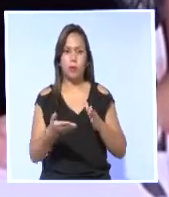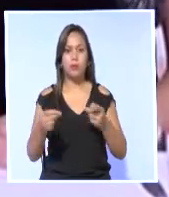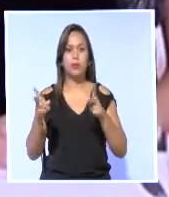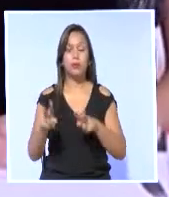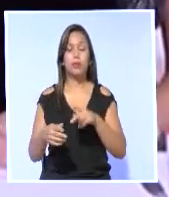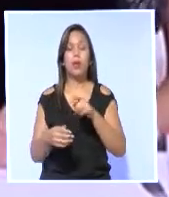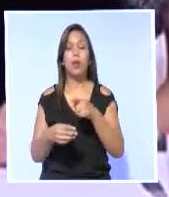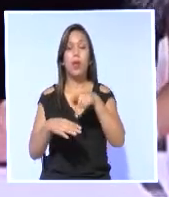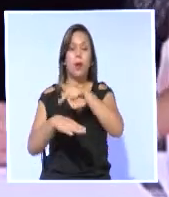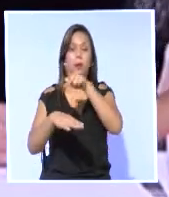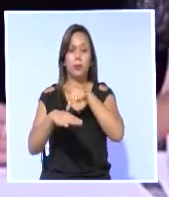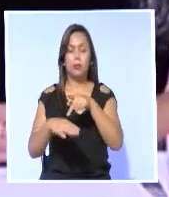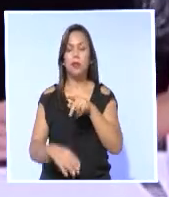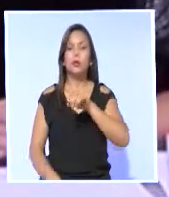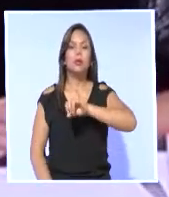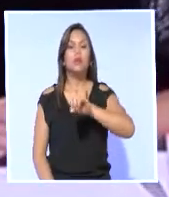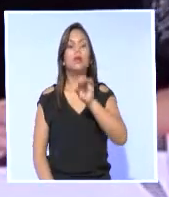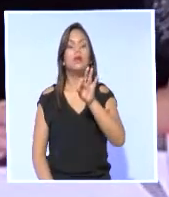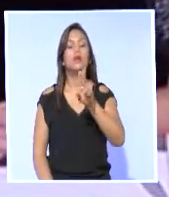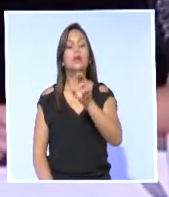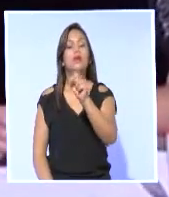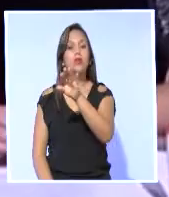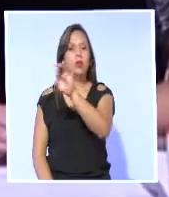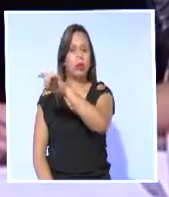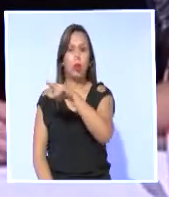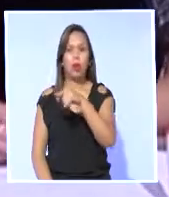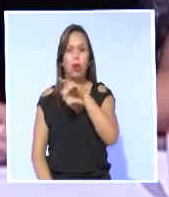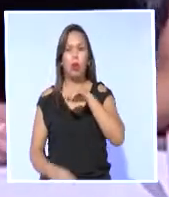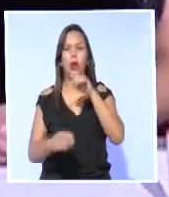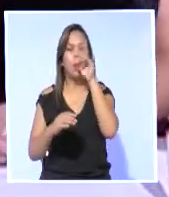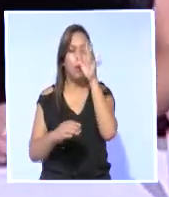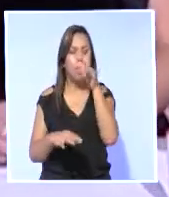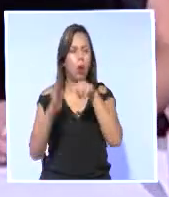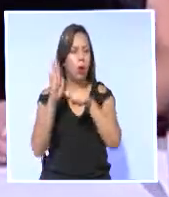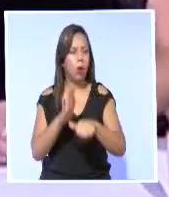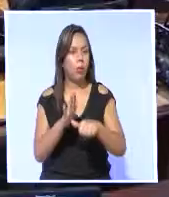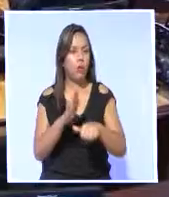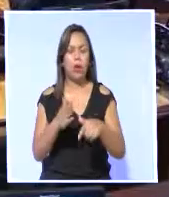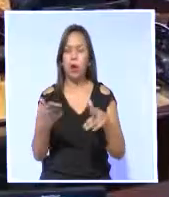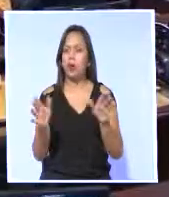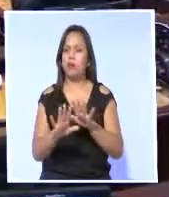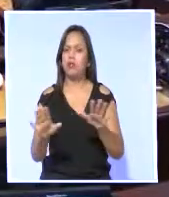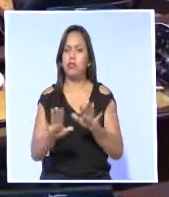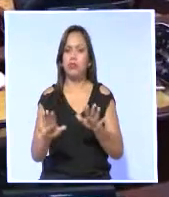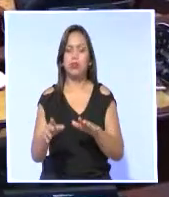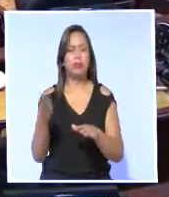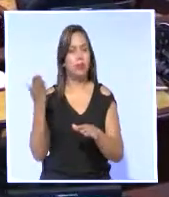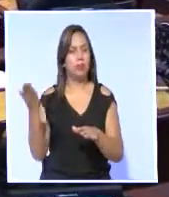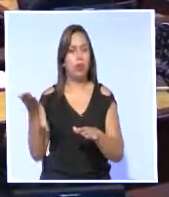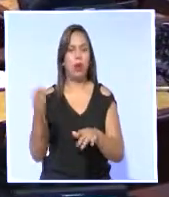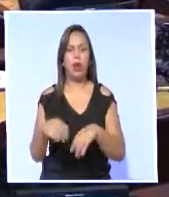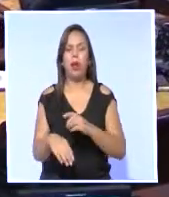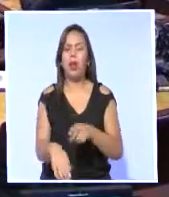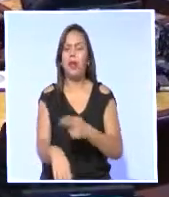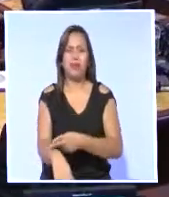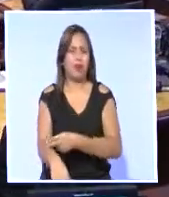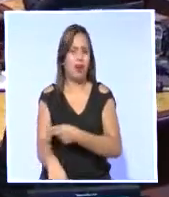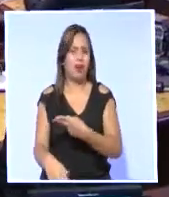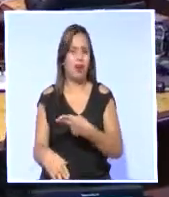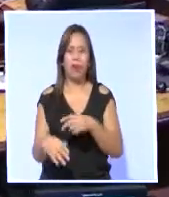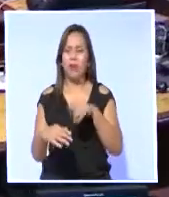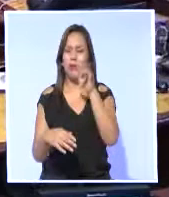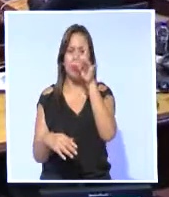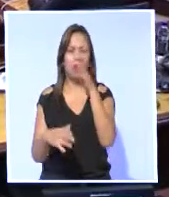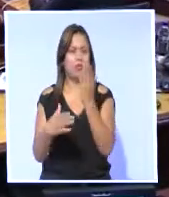por el periodista José Antonio Fuster, en el cual se satirizó al ecuatoriano a través de estereotipos deformados de manera altamente hostil,